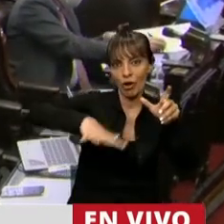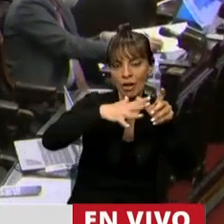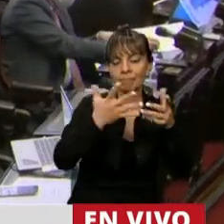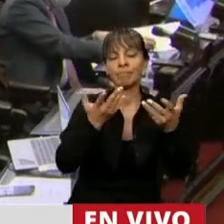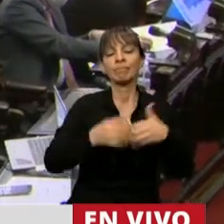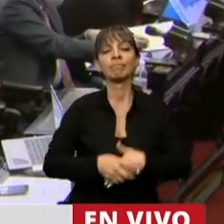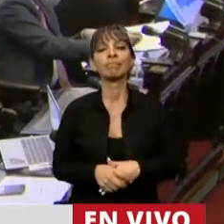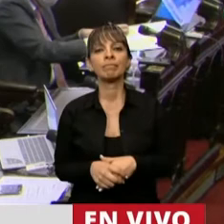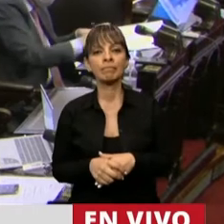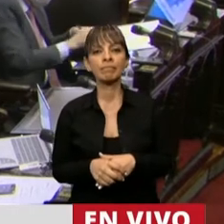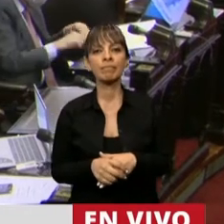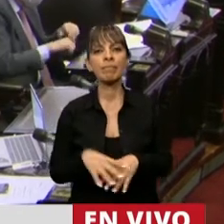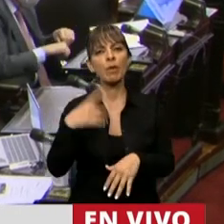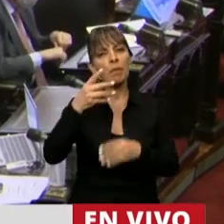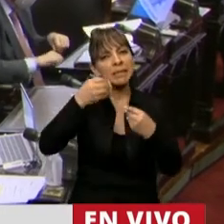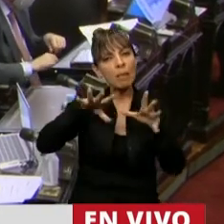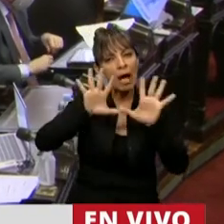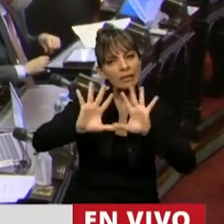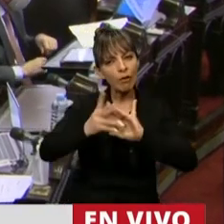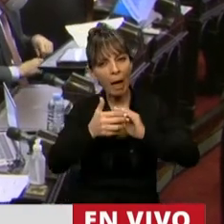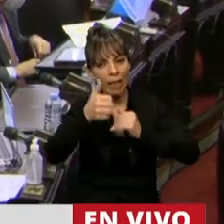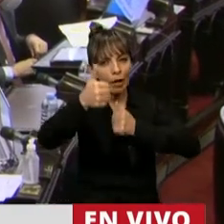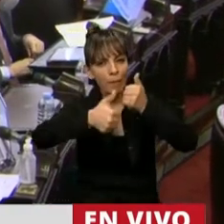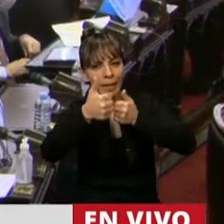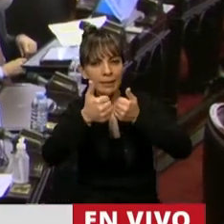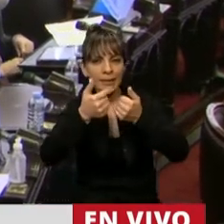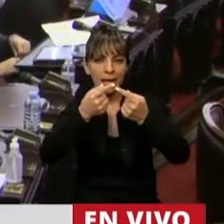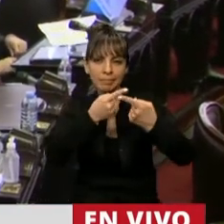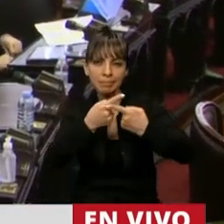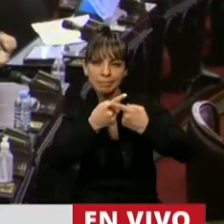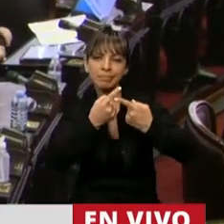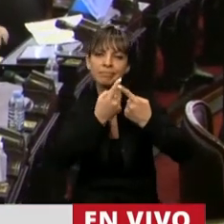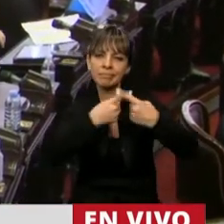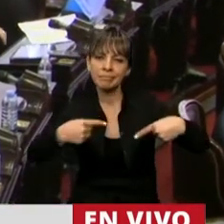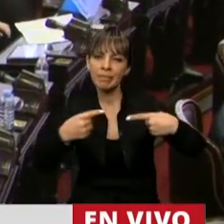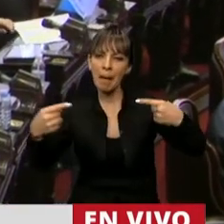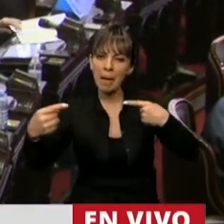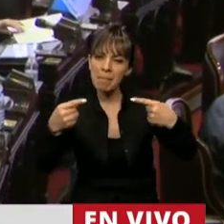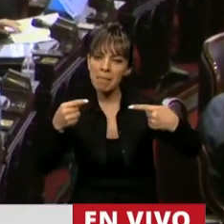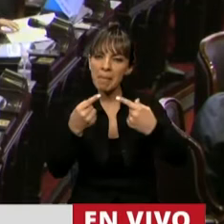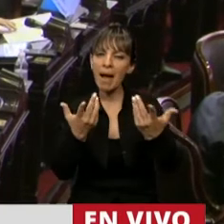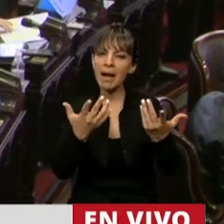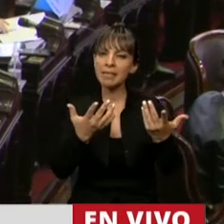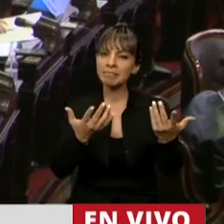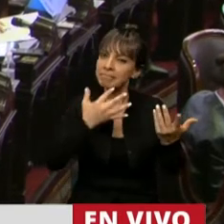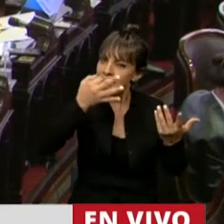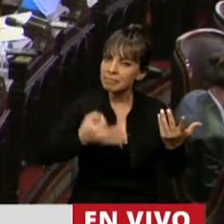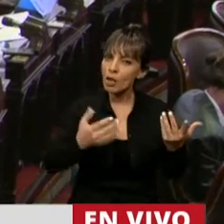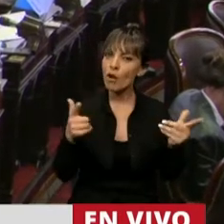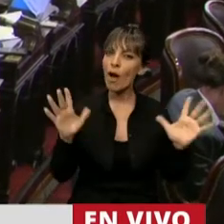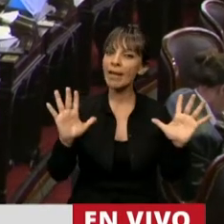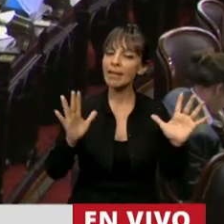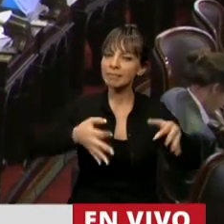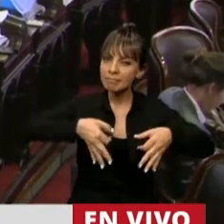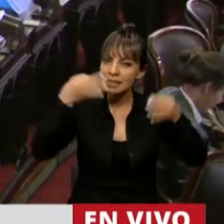en estos problemas, en estas discusiones, donde no hay seguridad